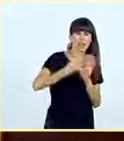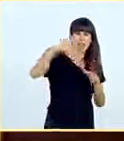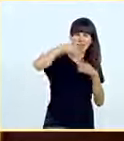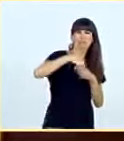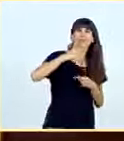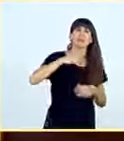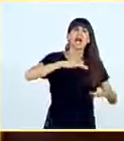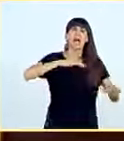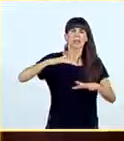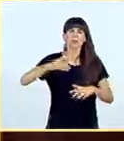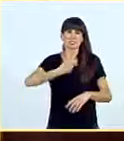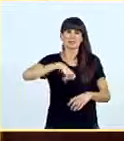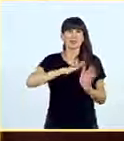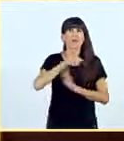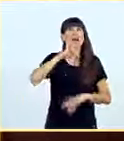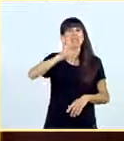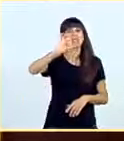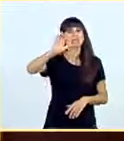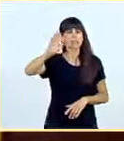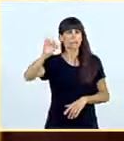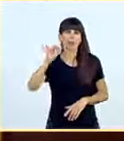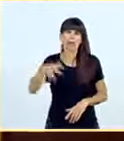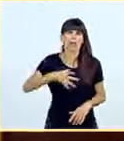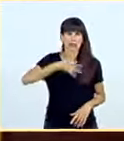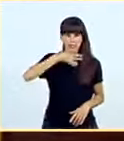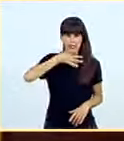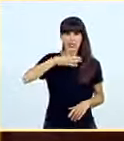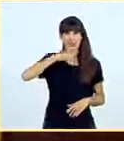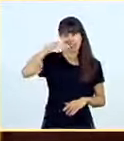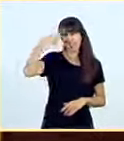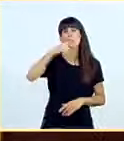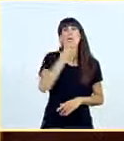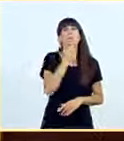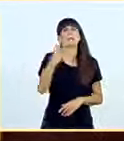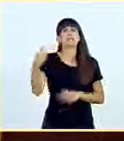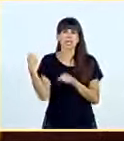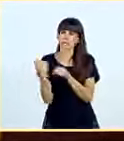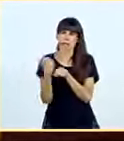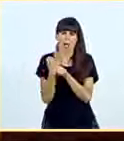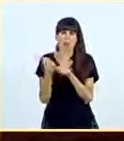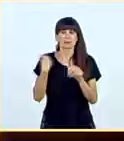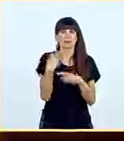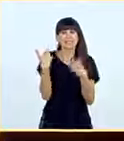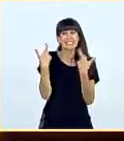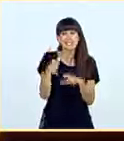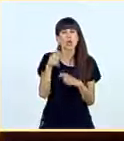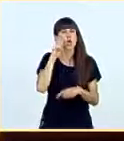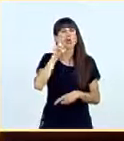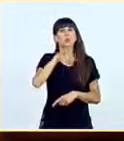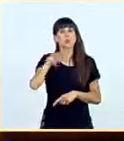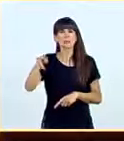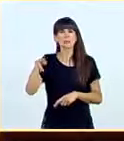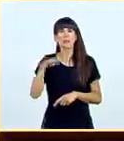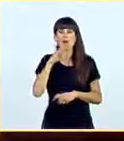el SEPE está totalmente colapsado. Porque, como usted sabe, miles de trabajadores, sobre todo del sector del turismo, se están